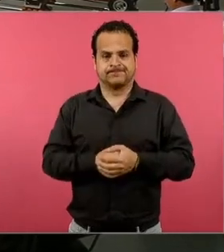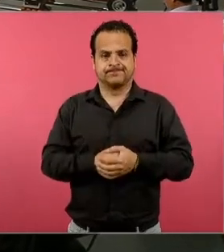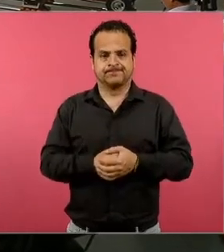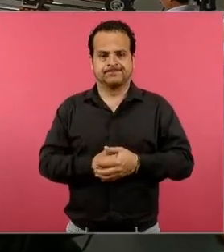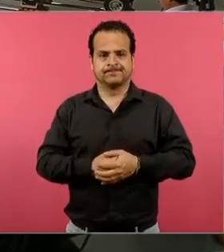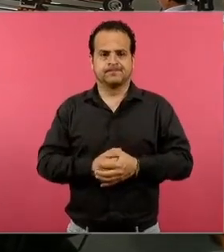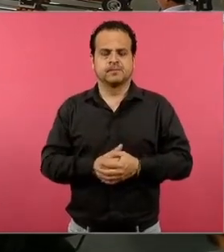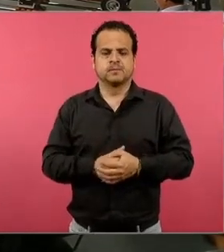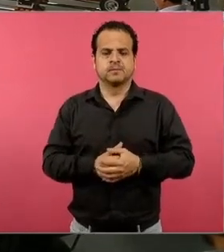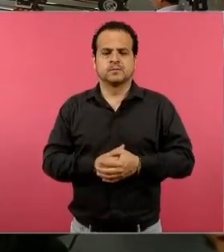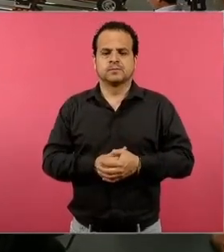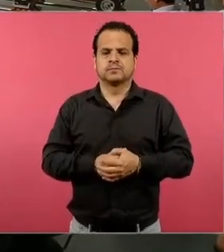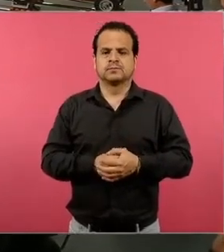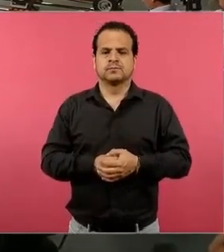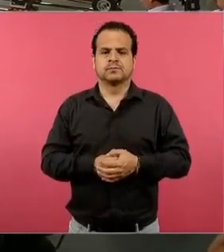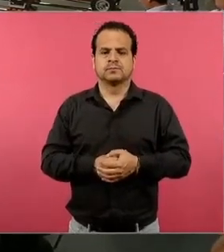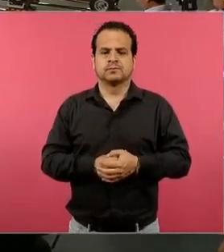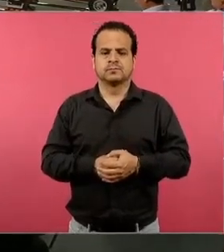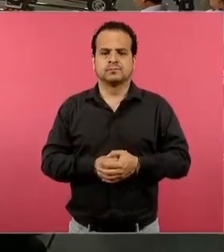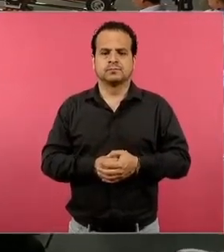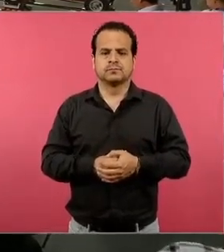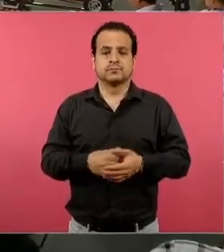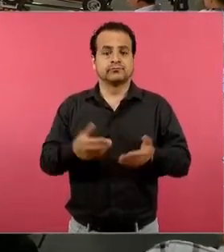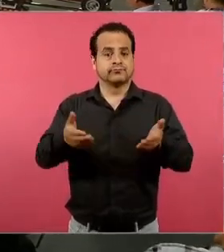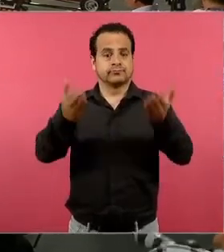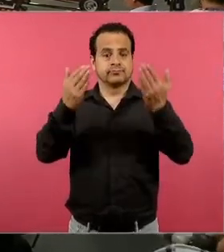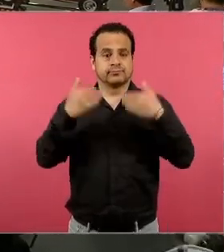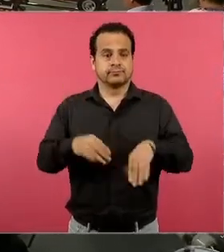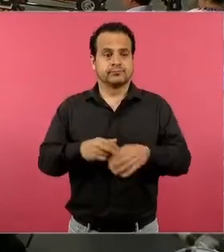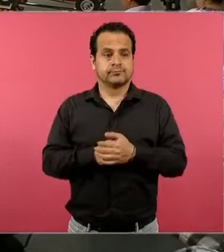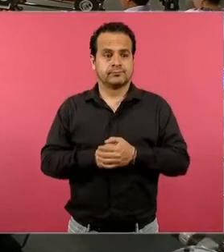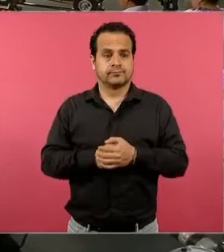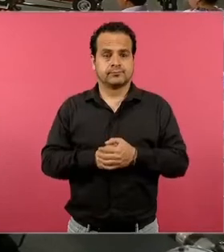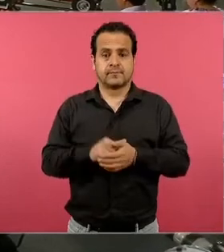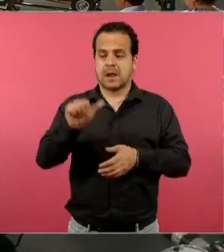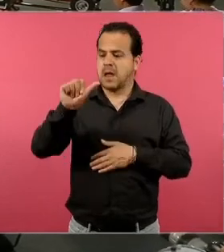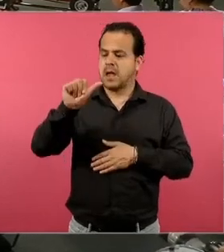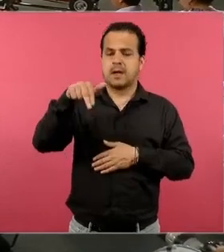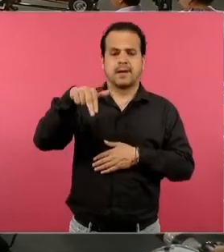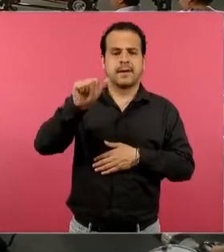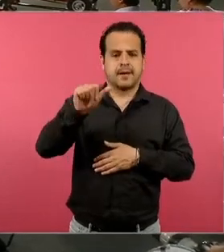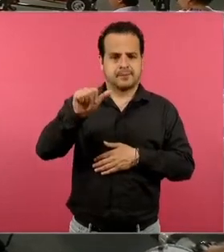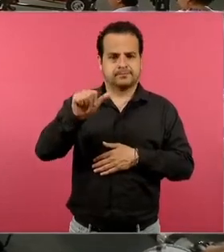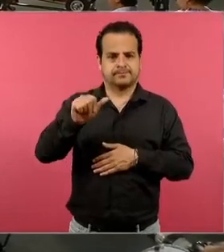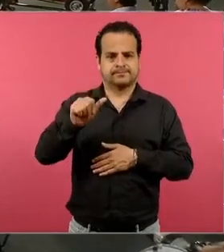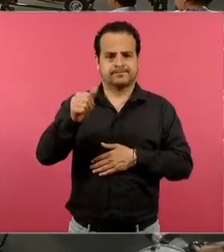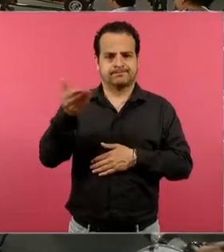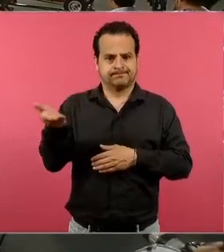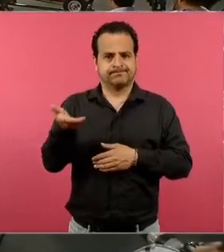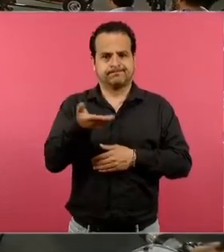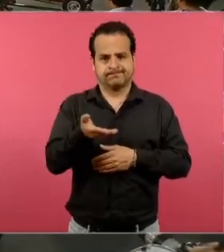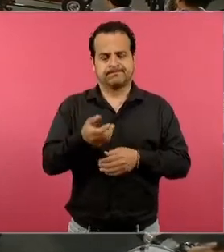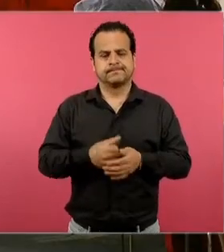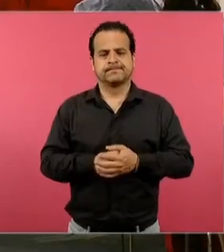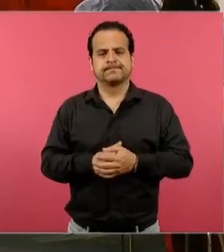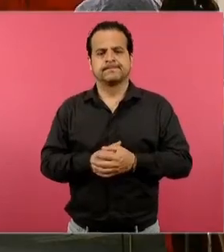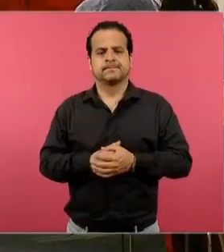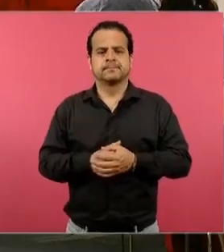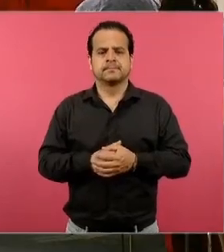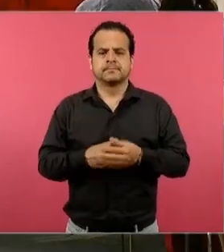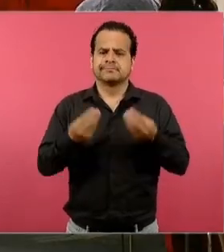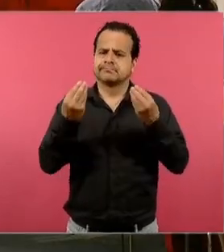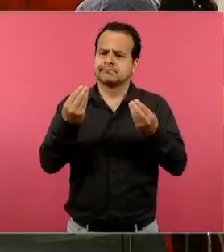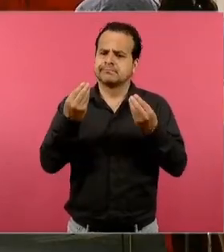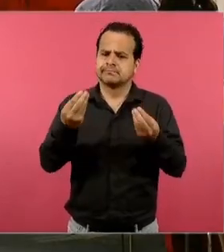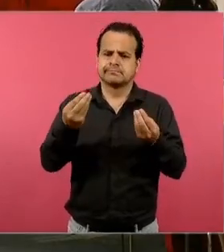Vamos a escuchar a Ana Laura Gallardo. Muchas gracias. Muy buenas tardes a todas